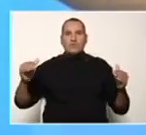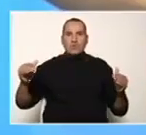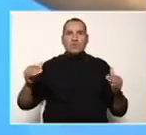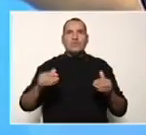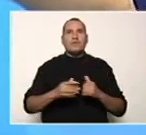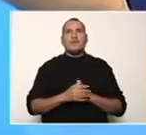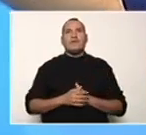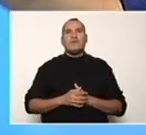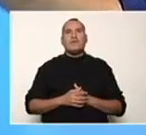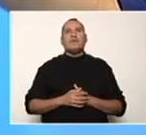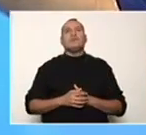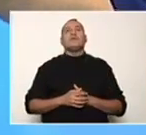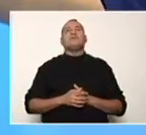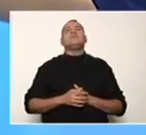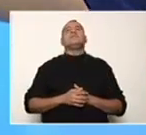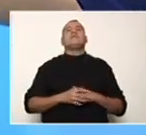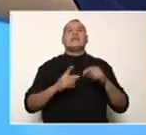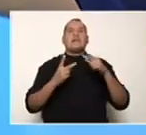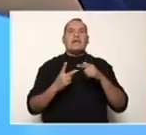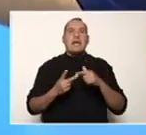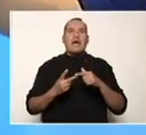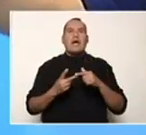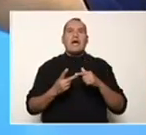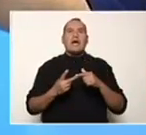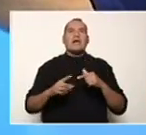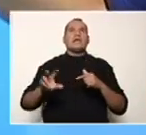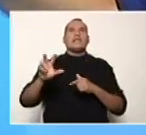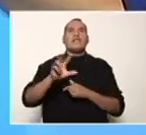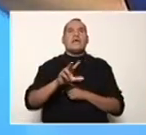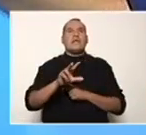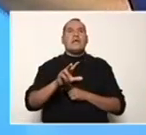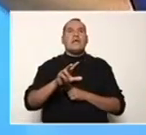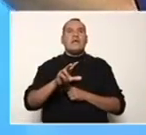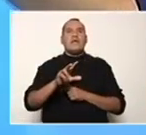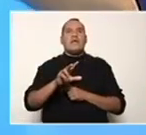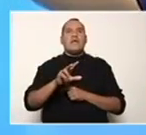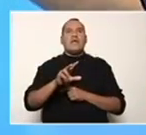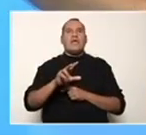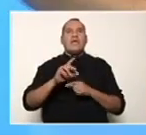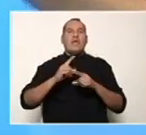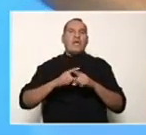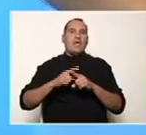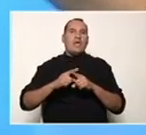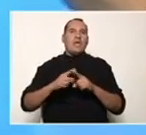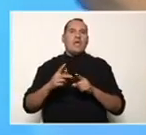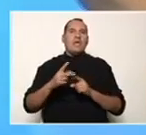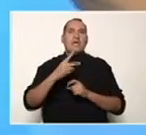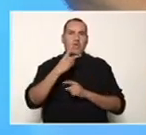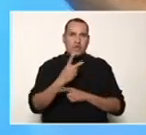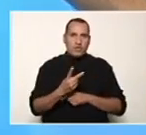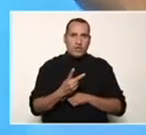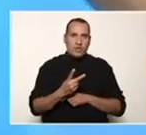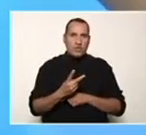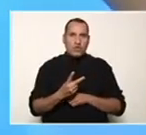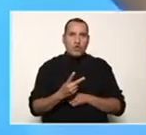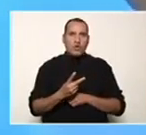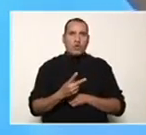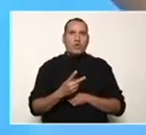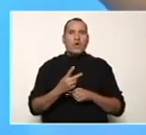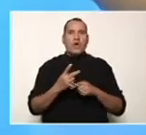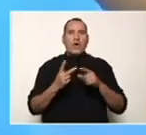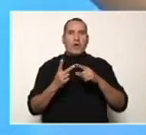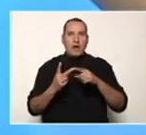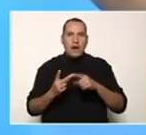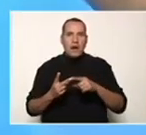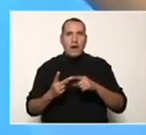raíz cúbica de 3. 3 por raíz cúbica de 3 a la 2, eso es raíz